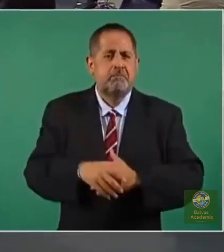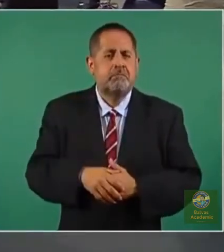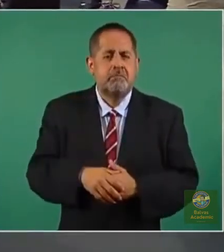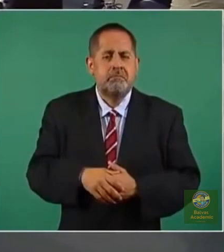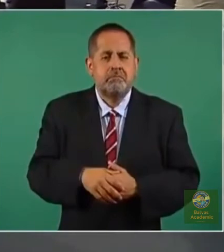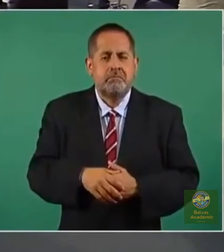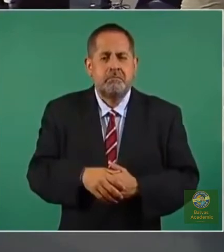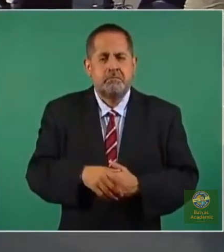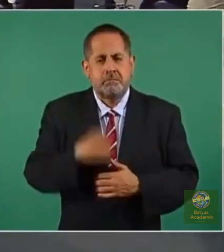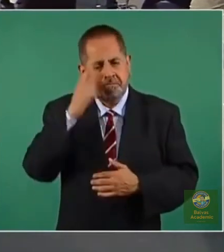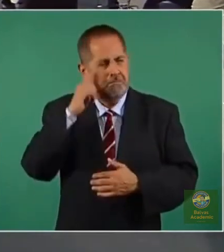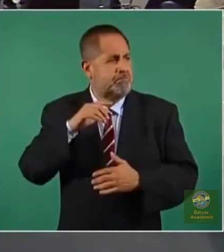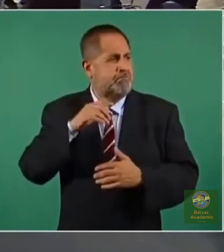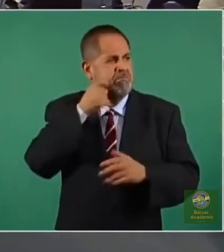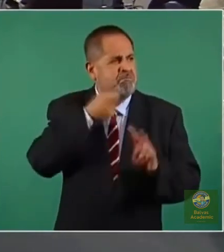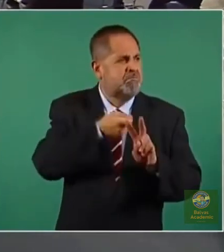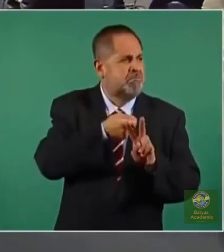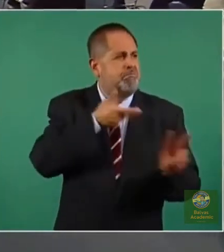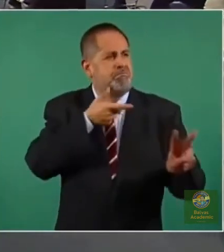para todo,